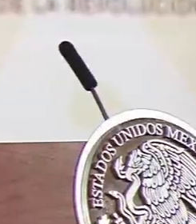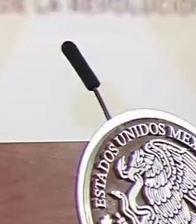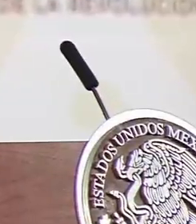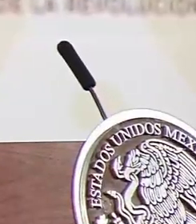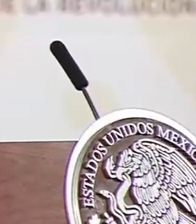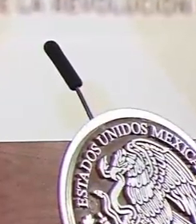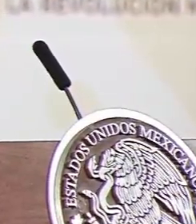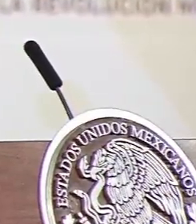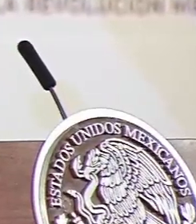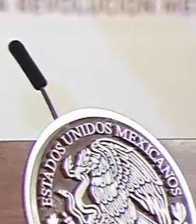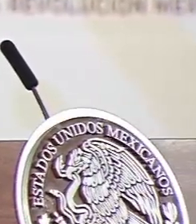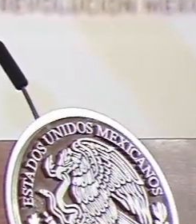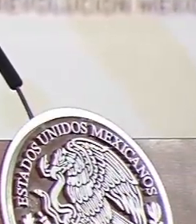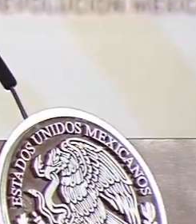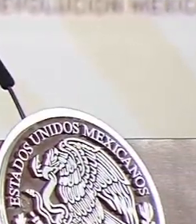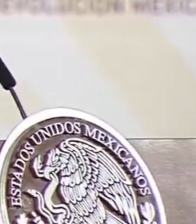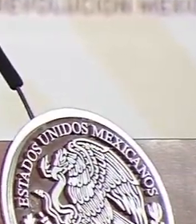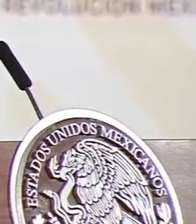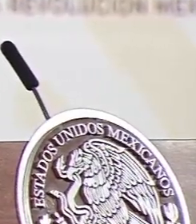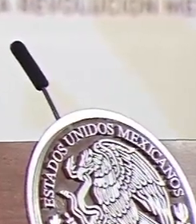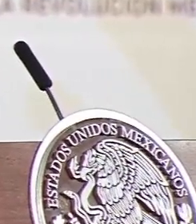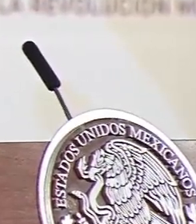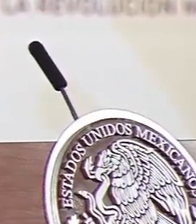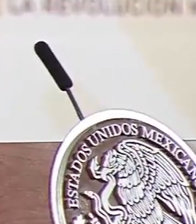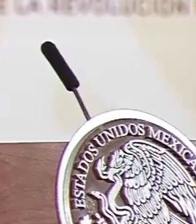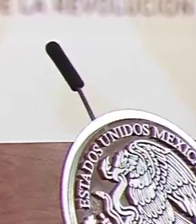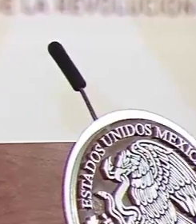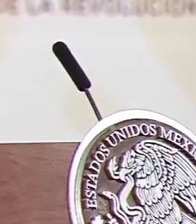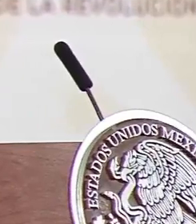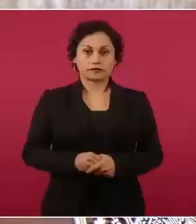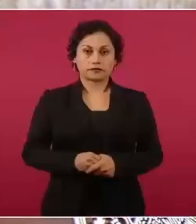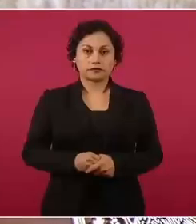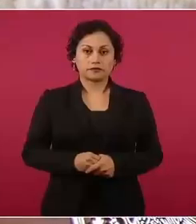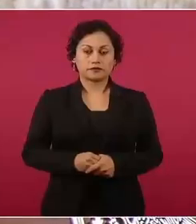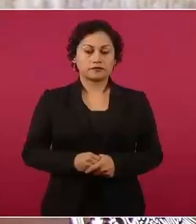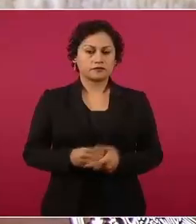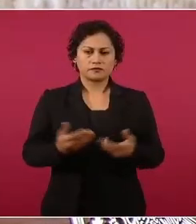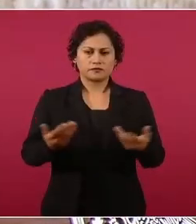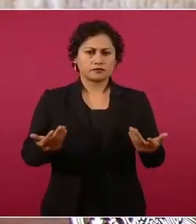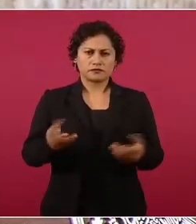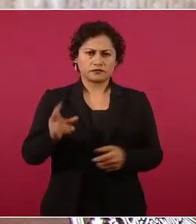elementos sólidos y hay pruebas suficientes.